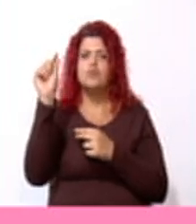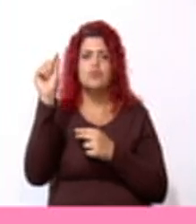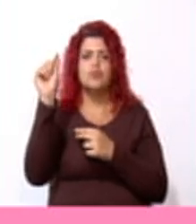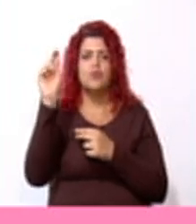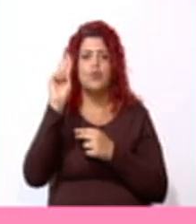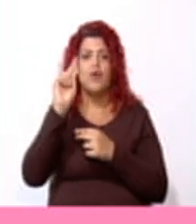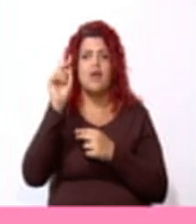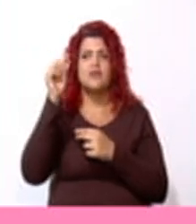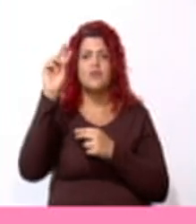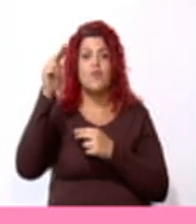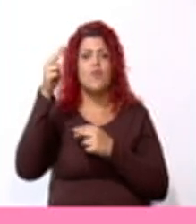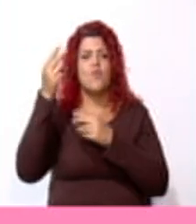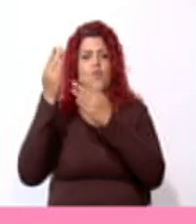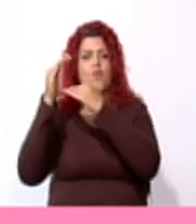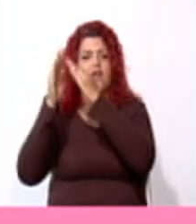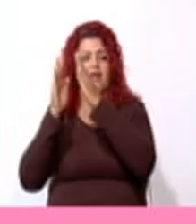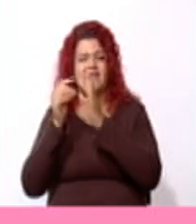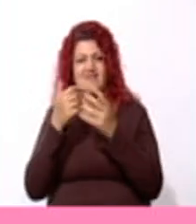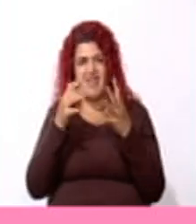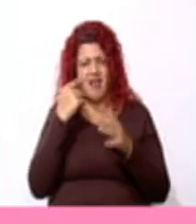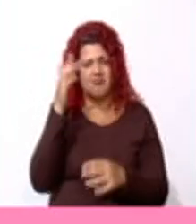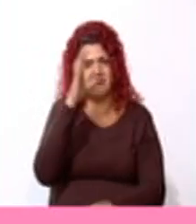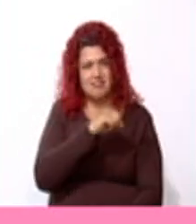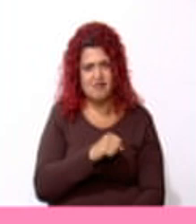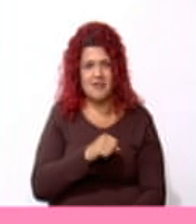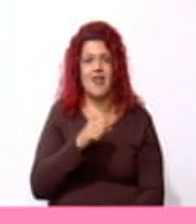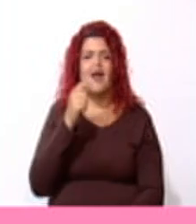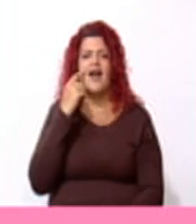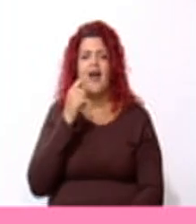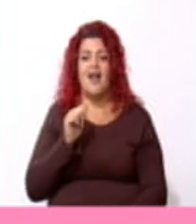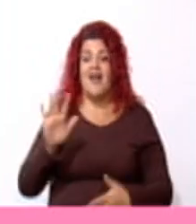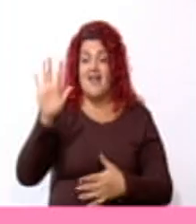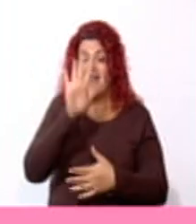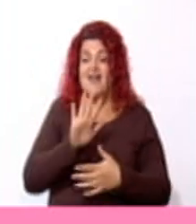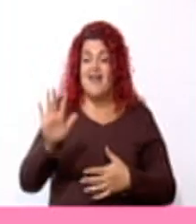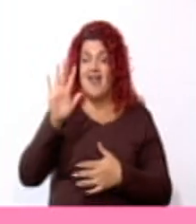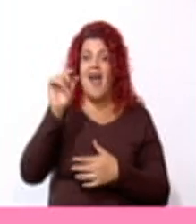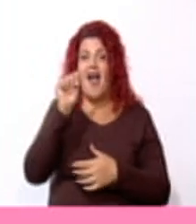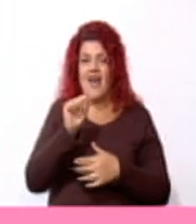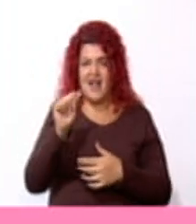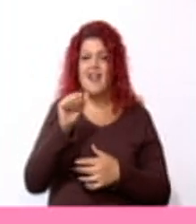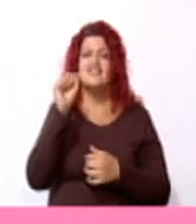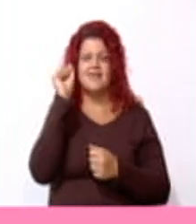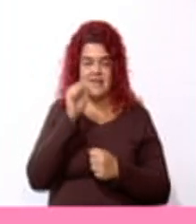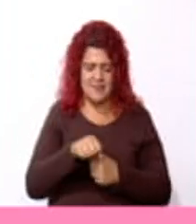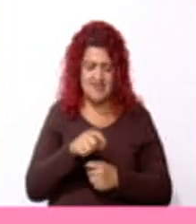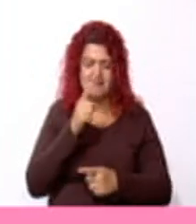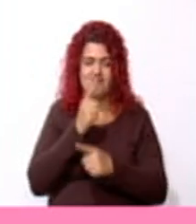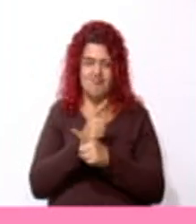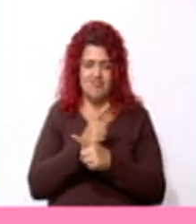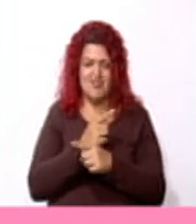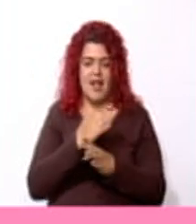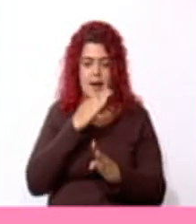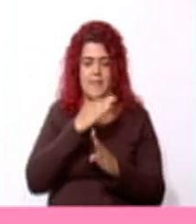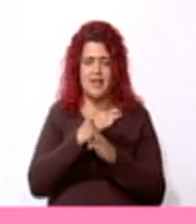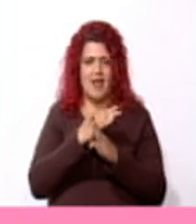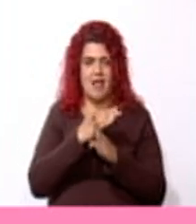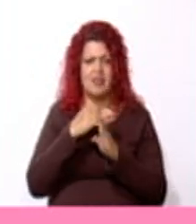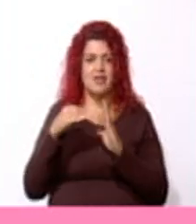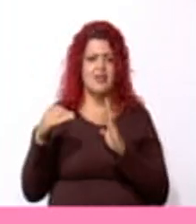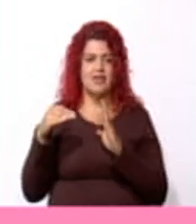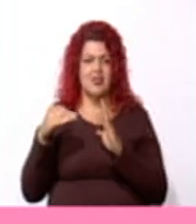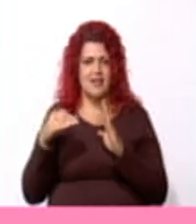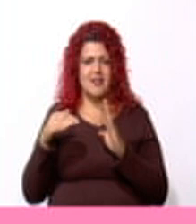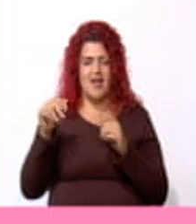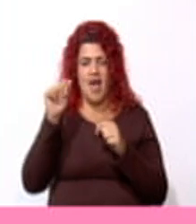claro, ya sé que lo notaron. El área del rombo sí es la mitad del área del rectángulo. Pero se me